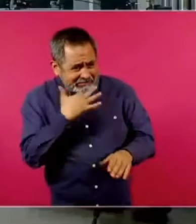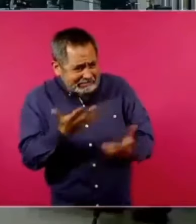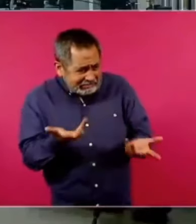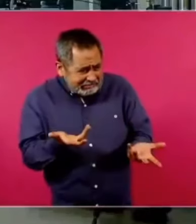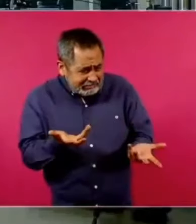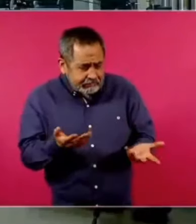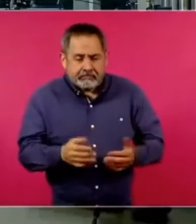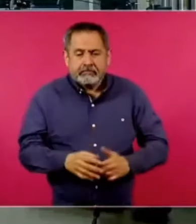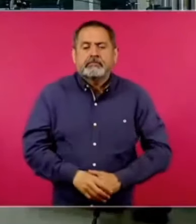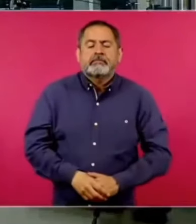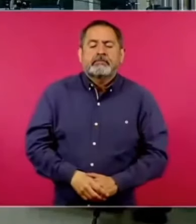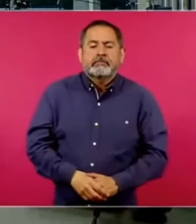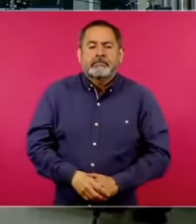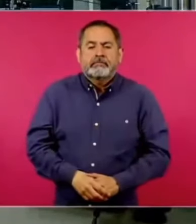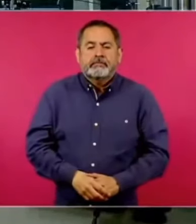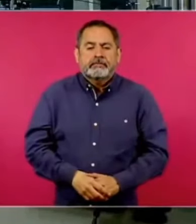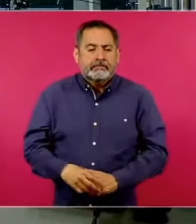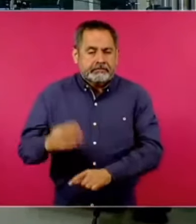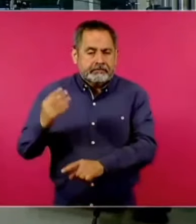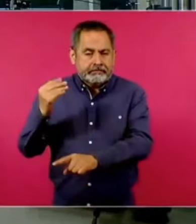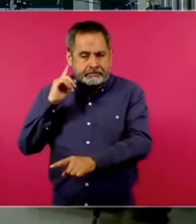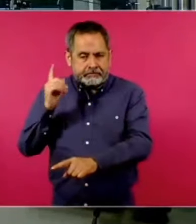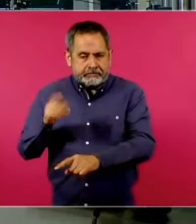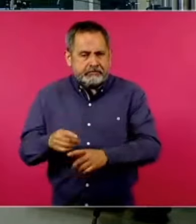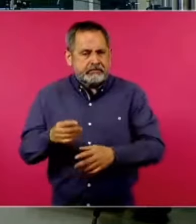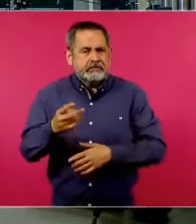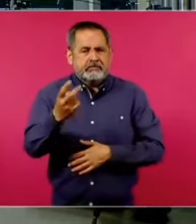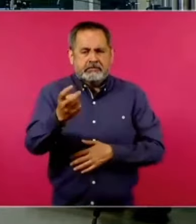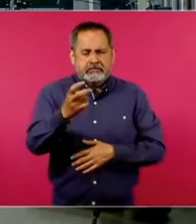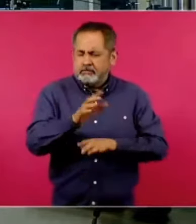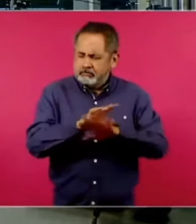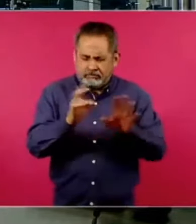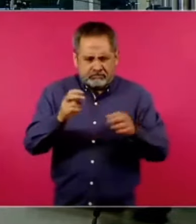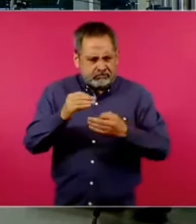Pues de todo eso. Pero Carlos es una gente